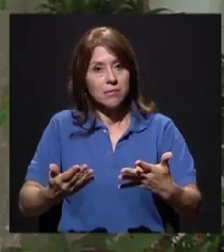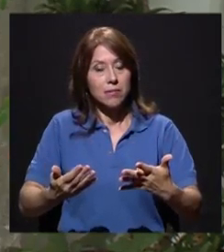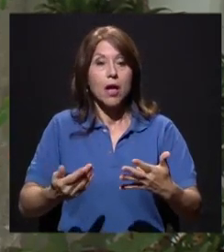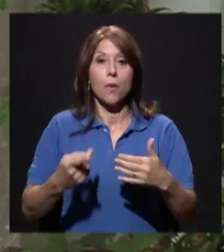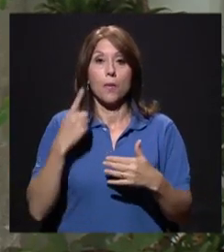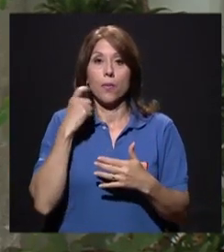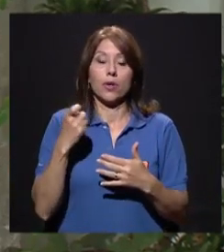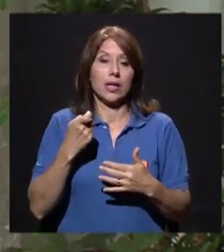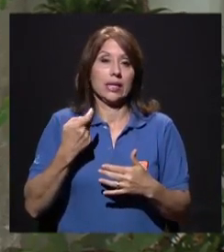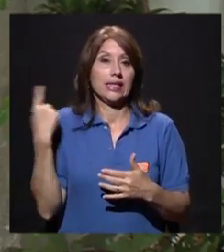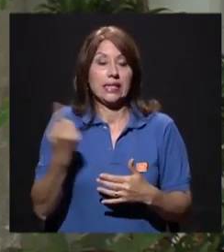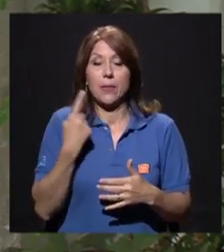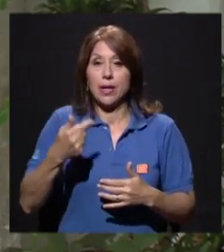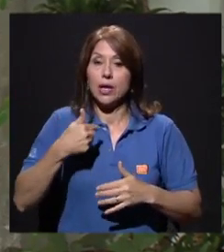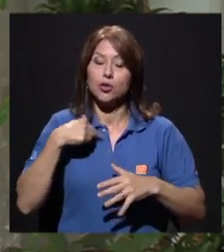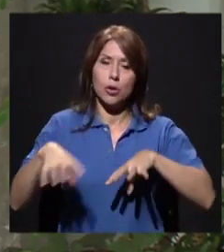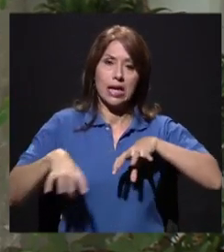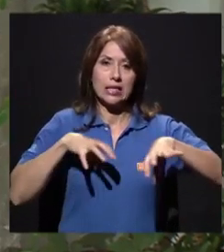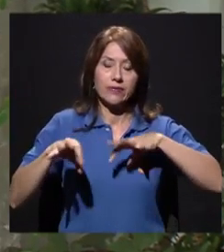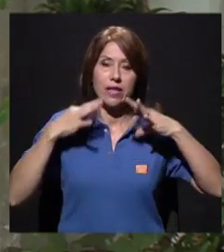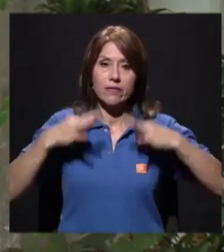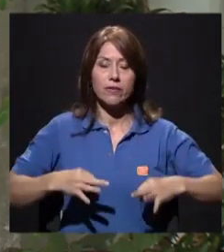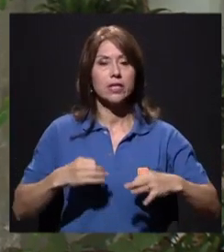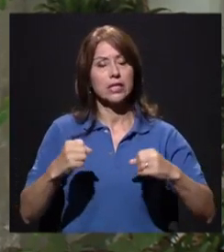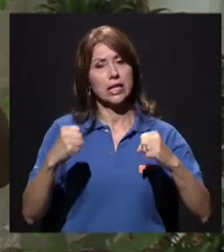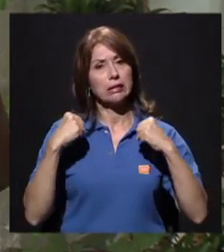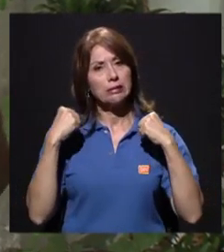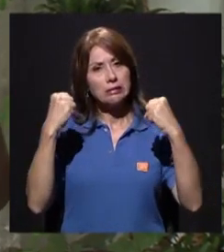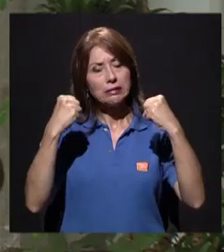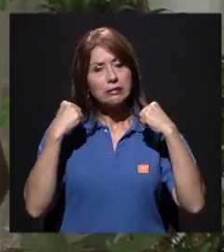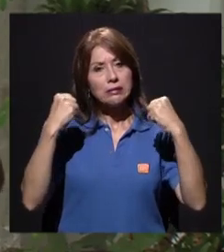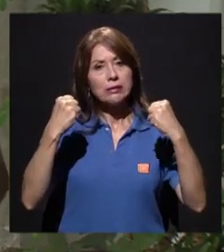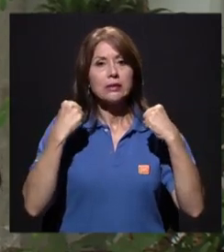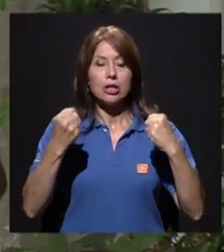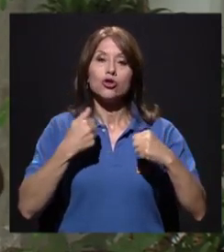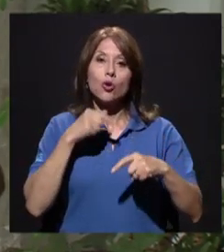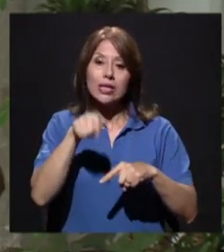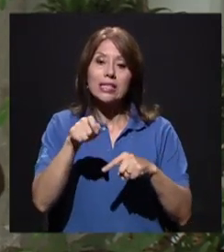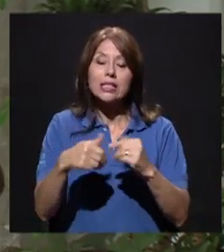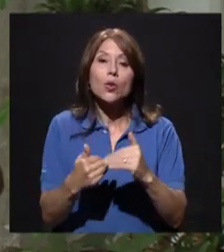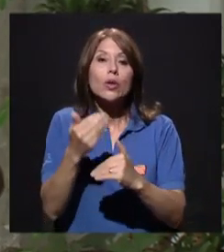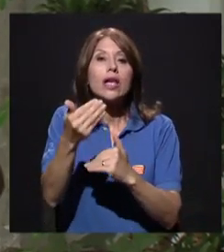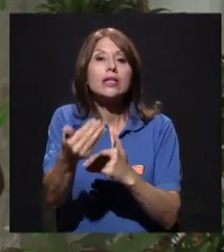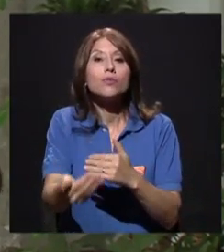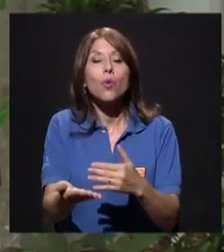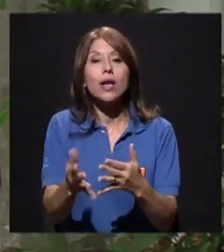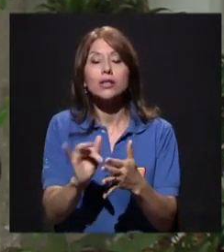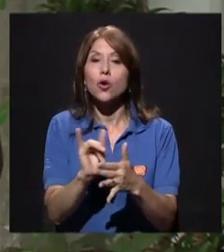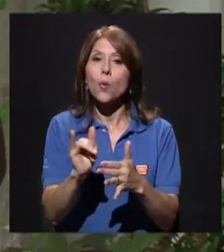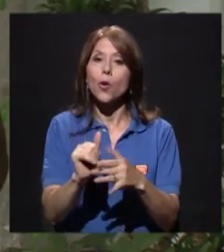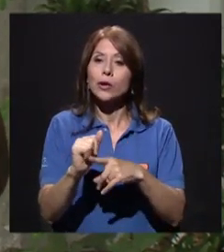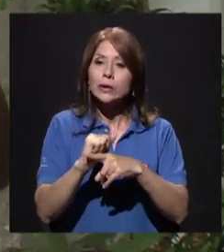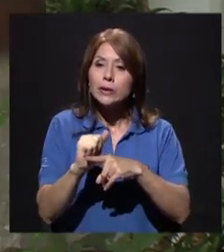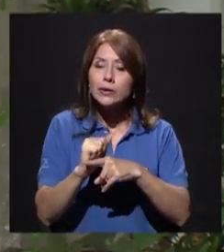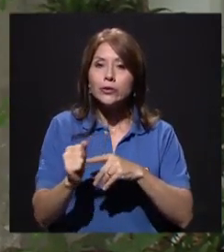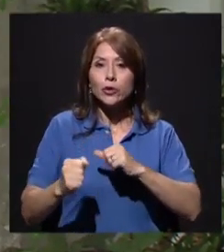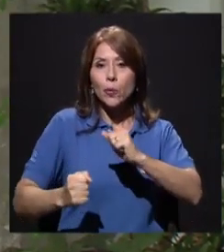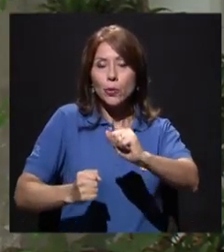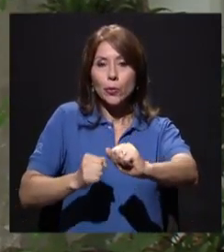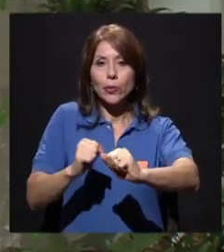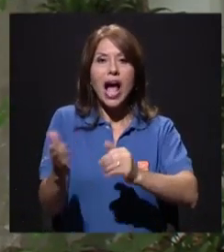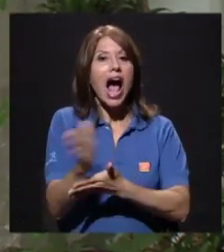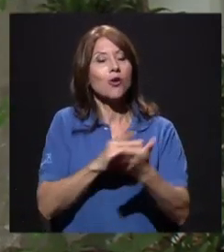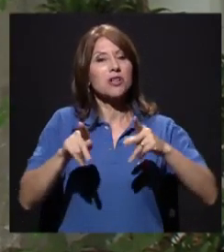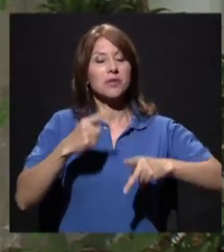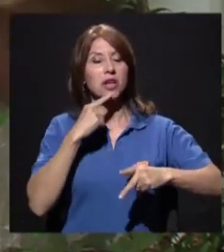para después del esfuerzo que yo hice, yo necesito, ¿verdad? Hacer eso para poder recuperar mis músculos, ¿verdad? Entonces, algunas personas vienen,